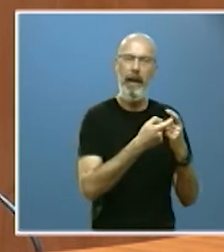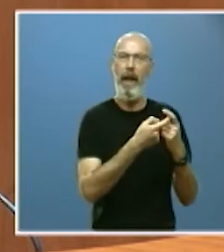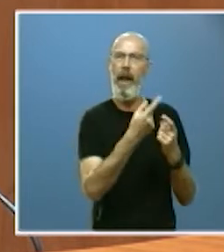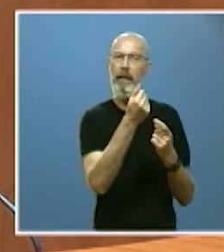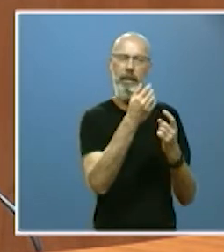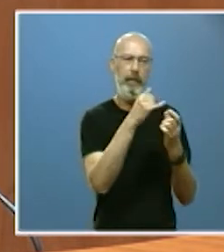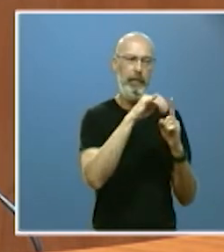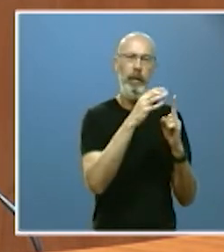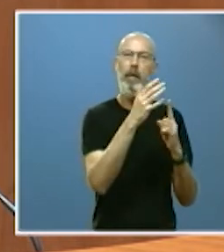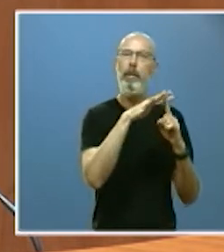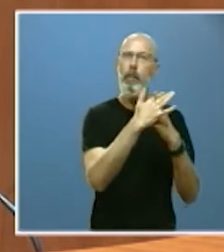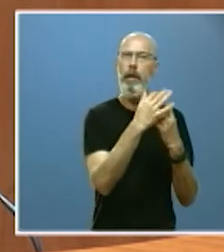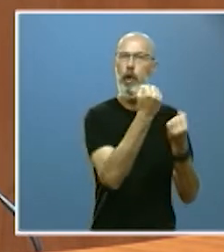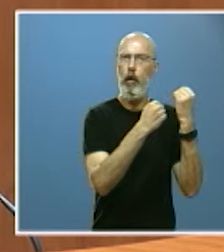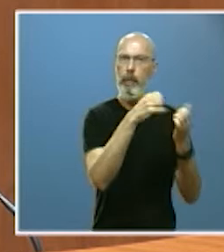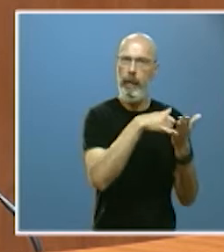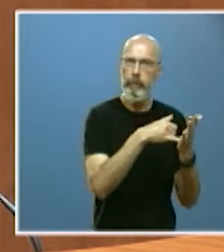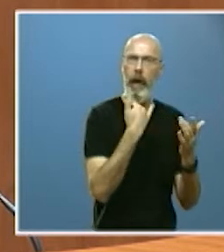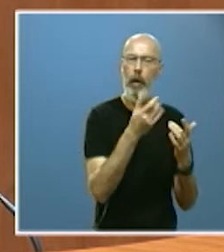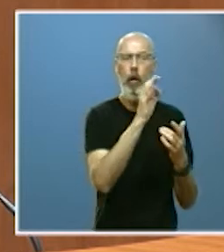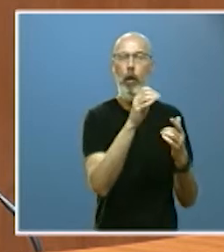y de manera particular para nuestro medio rural